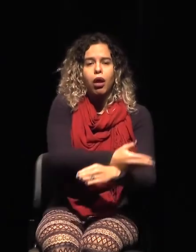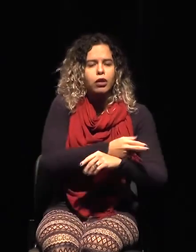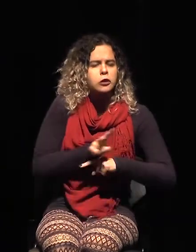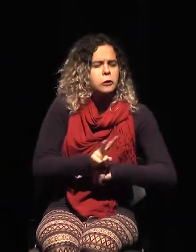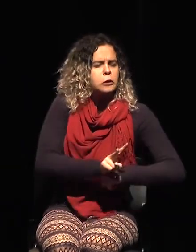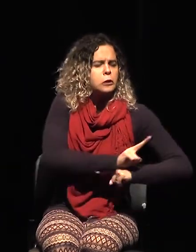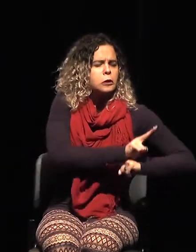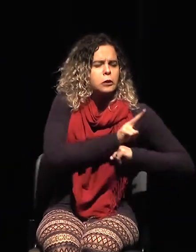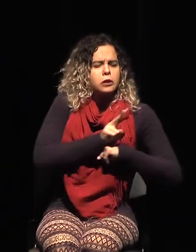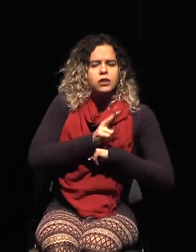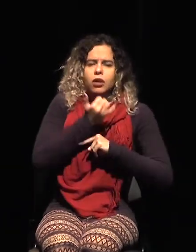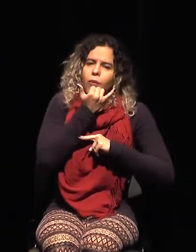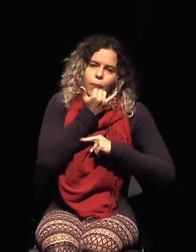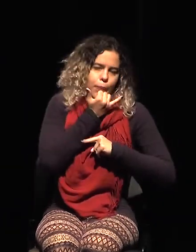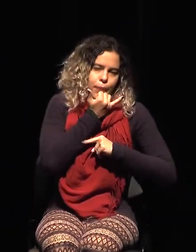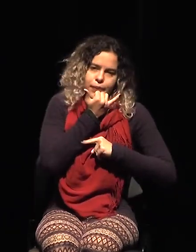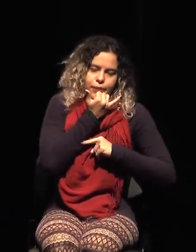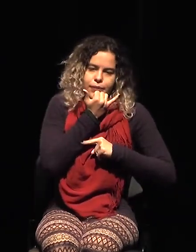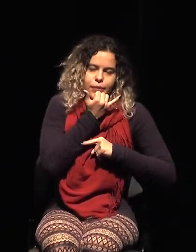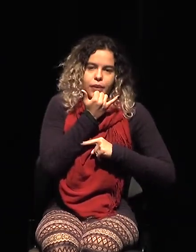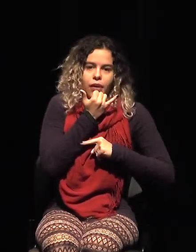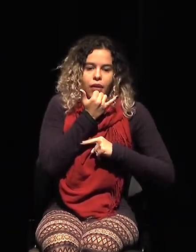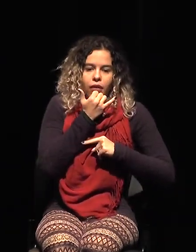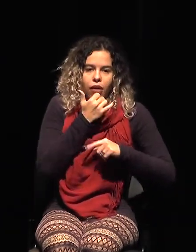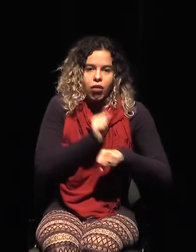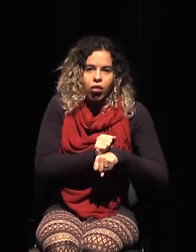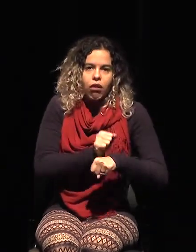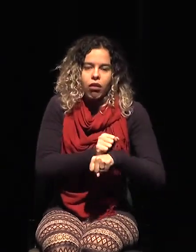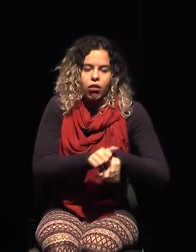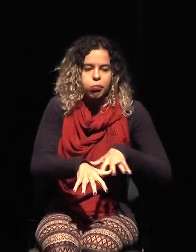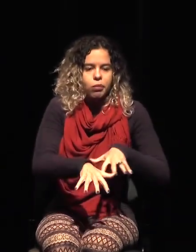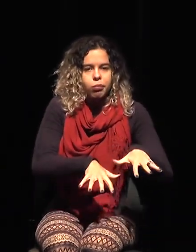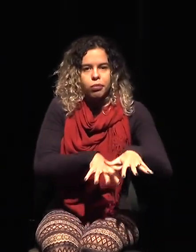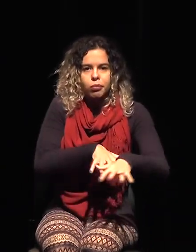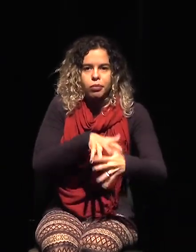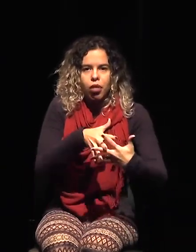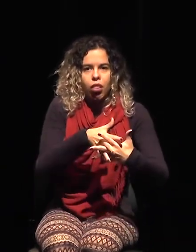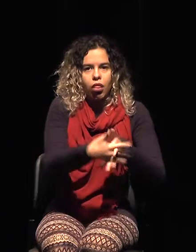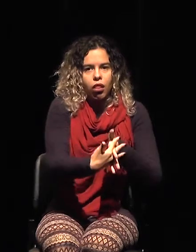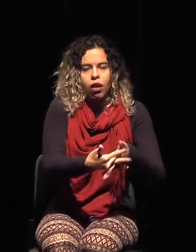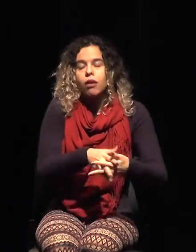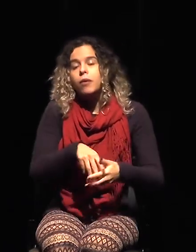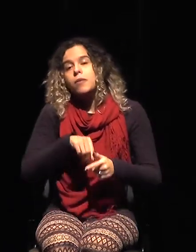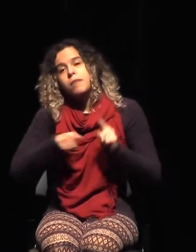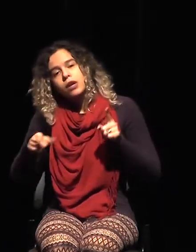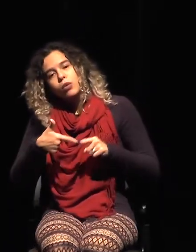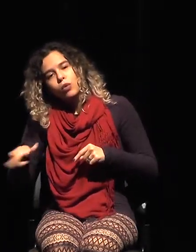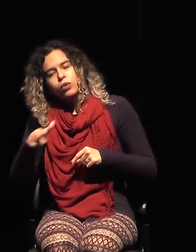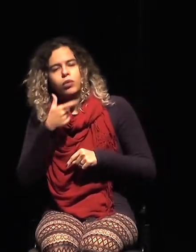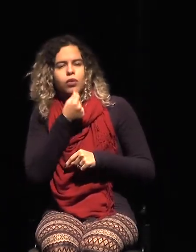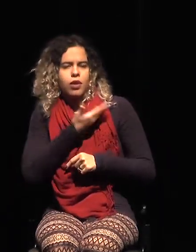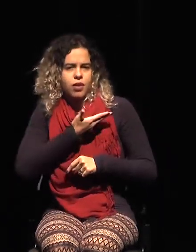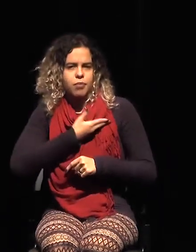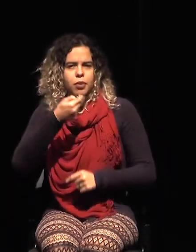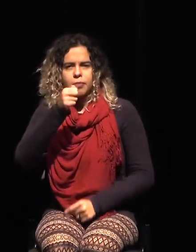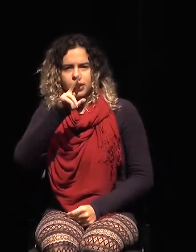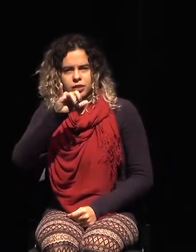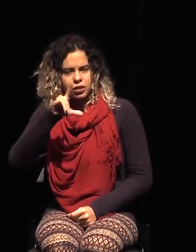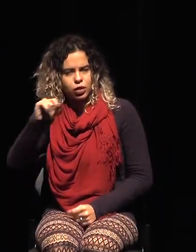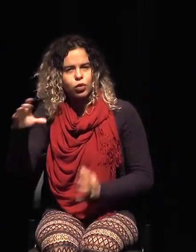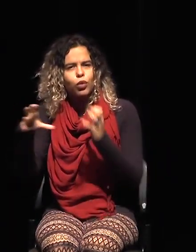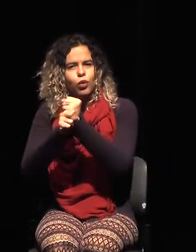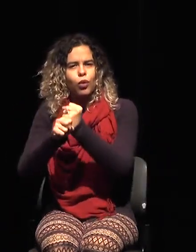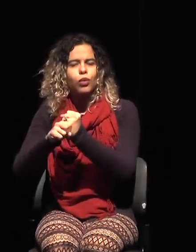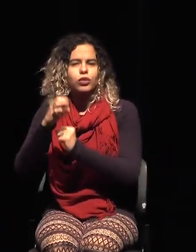se mueva nada. Nosotros, por ejemplo, aplicamos Marcilio, nuestro compañero del servicio de recaudación interna.